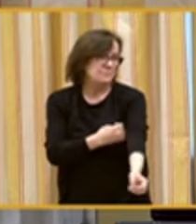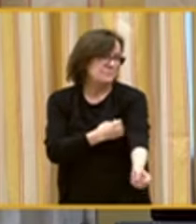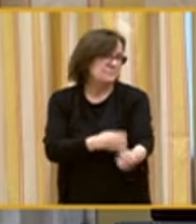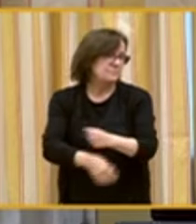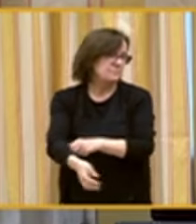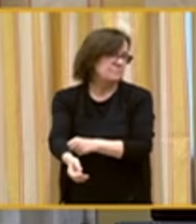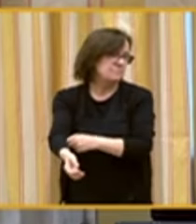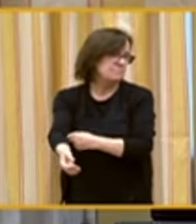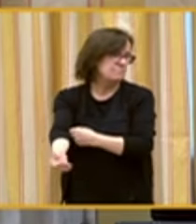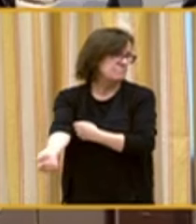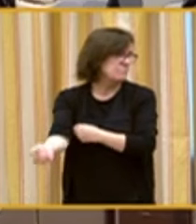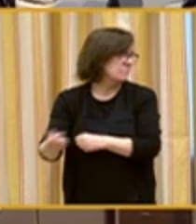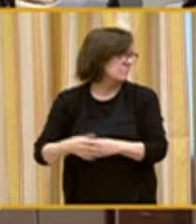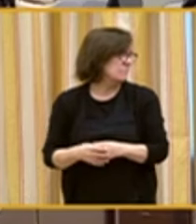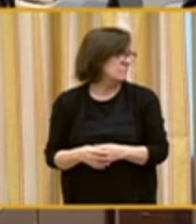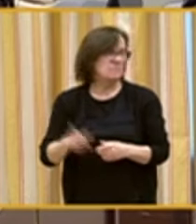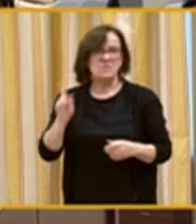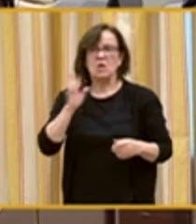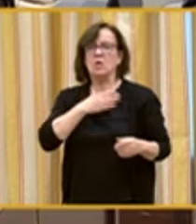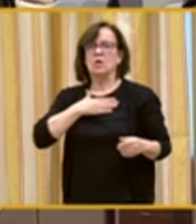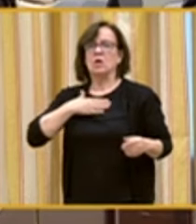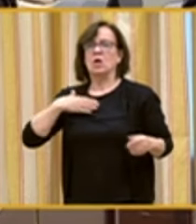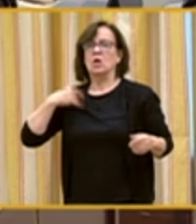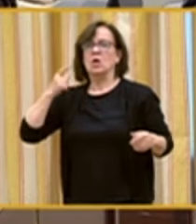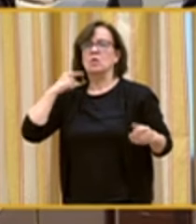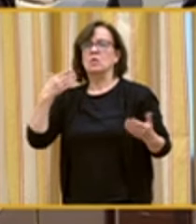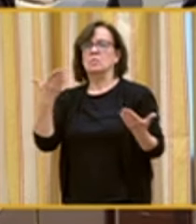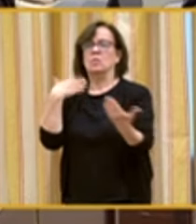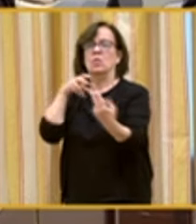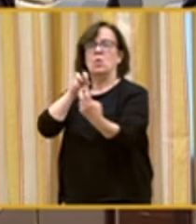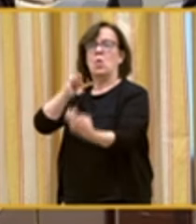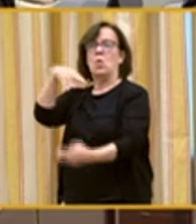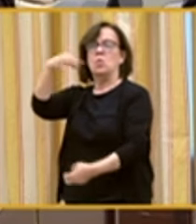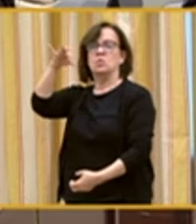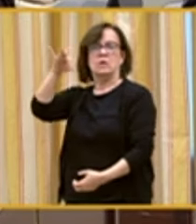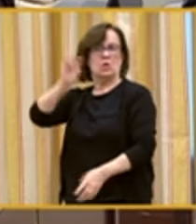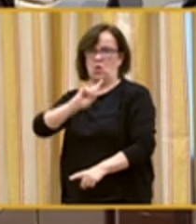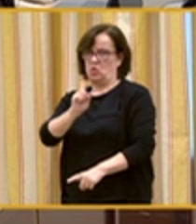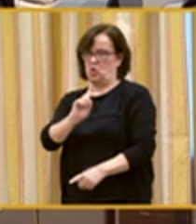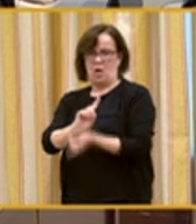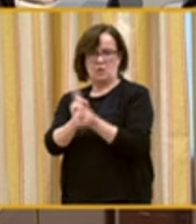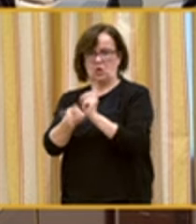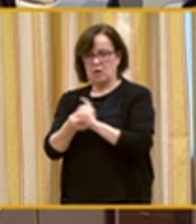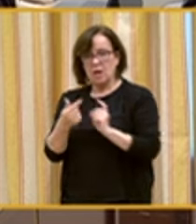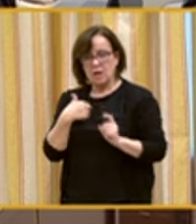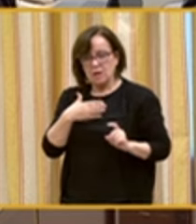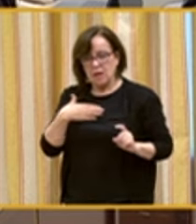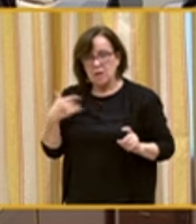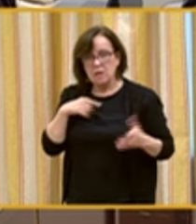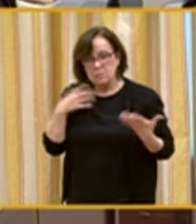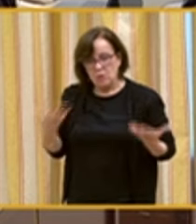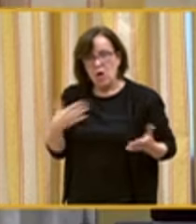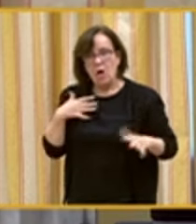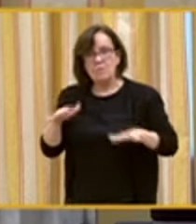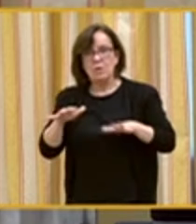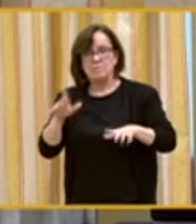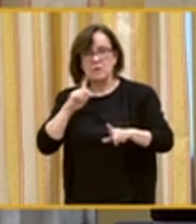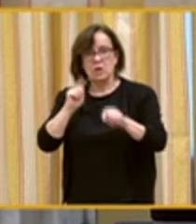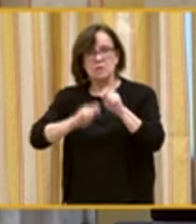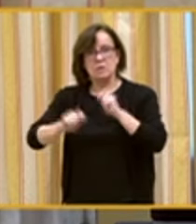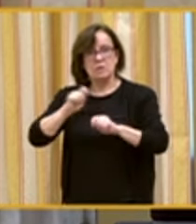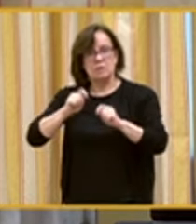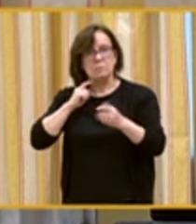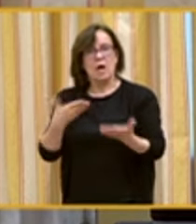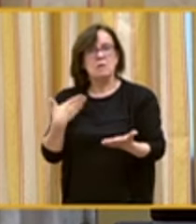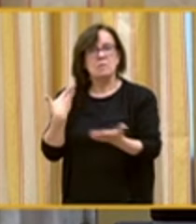No tenemos una pretensión de ser un interlocutor único. Por el contrario, lo que queremos hacer como movimiento asociativo es